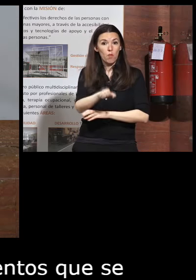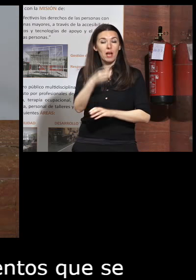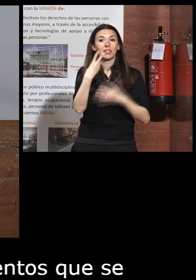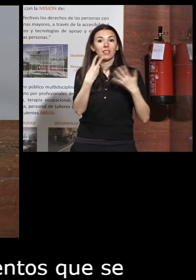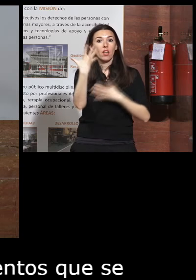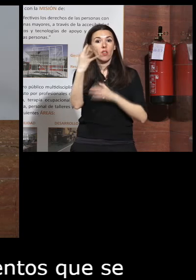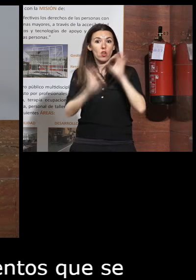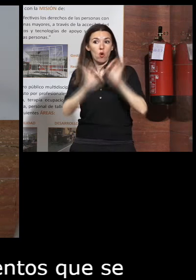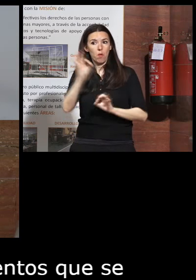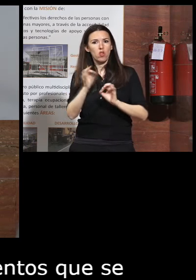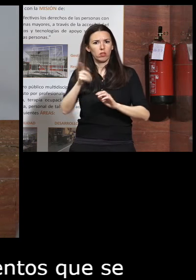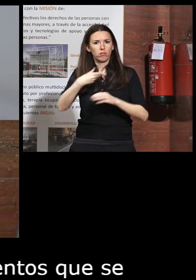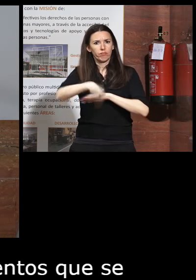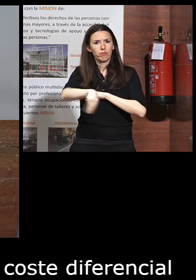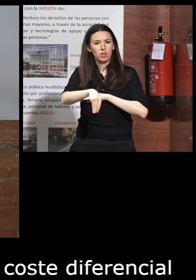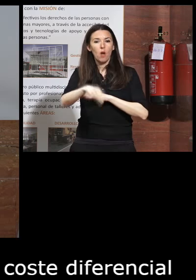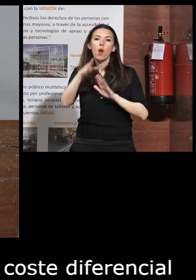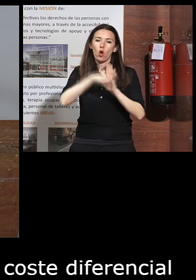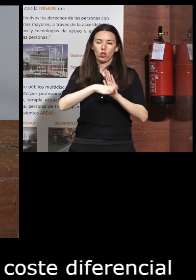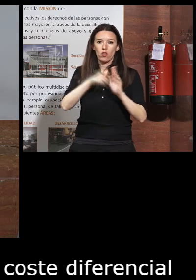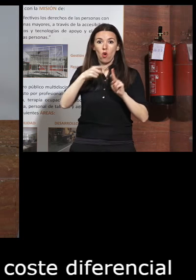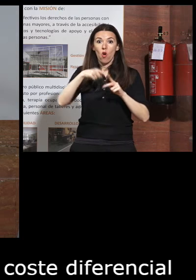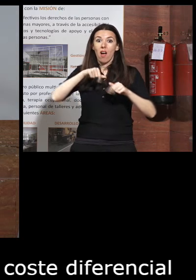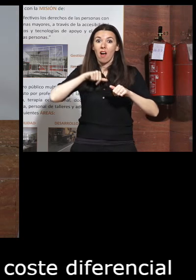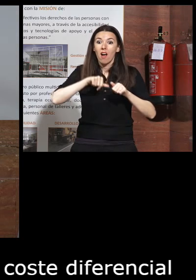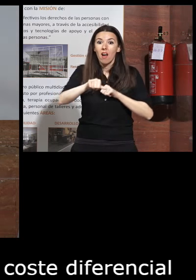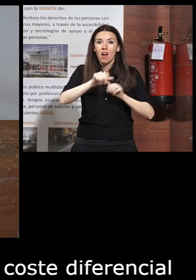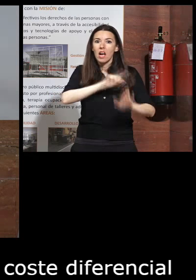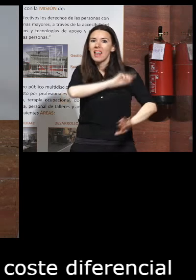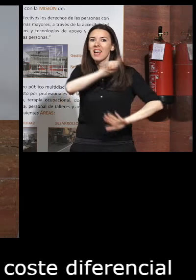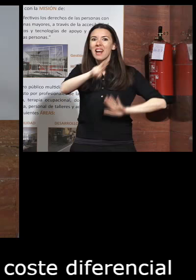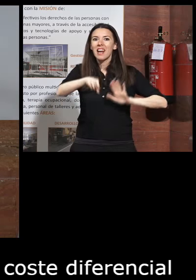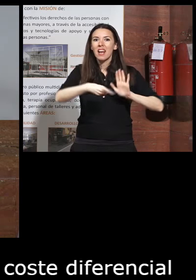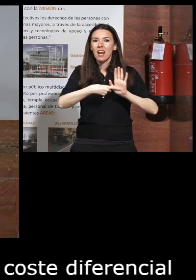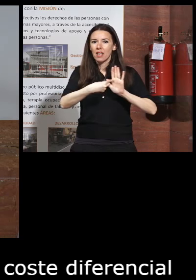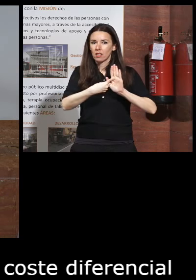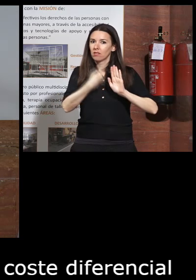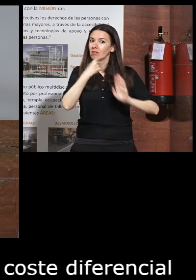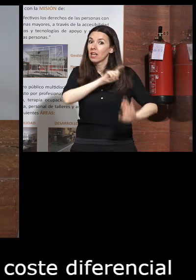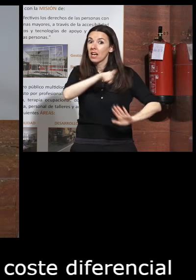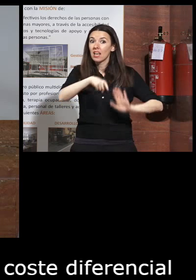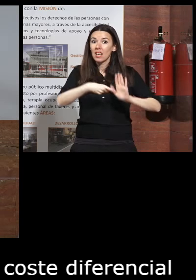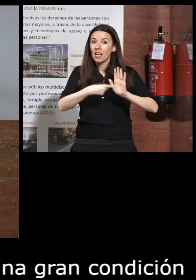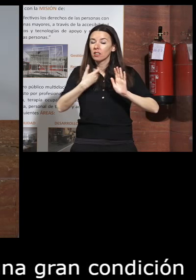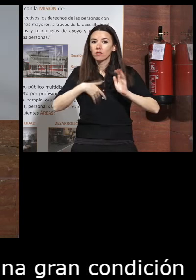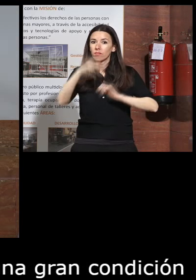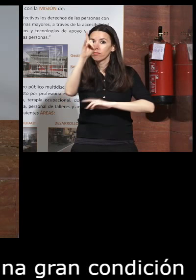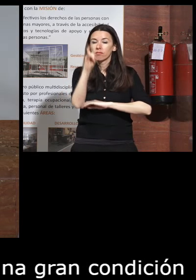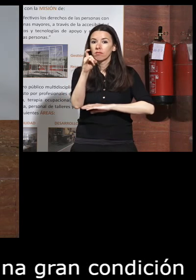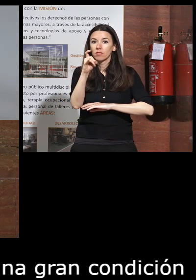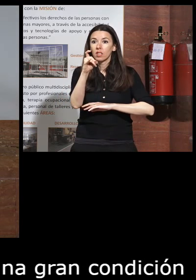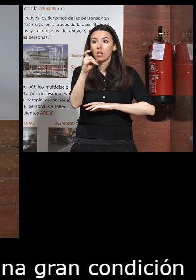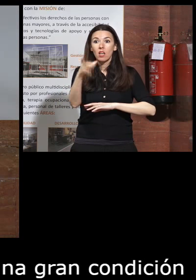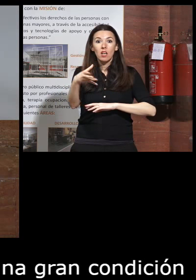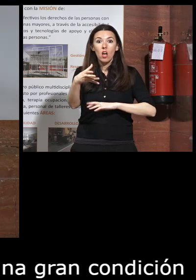condición o varias condiciones y era que a partir de ese momento por legislación por ley ya no se podía